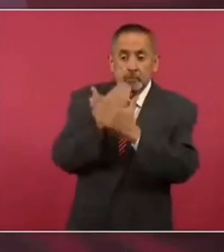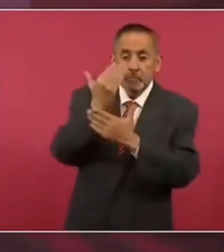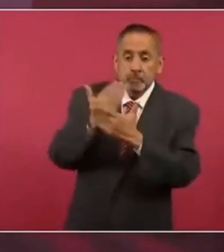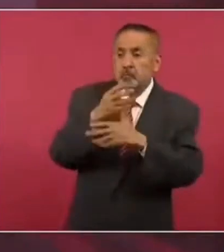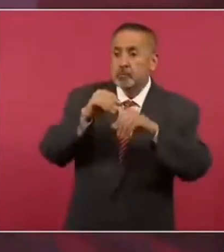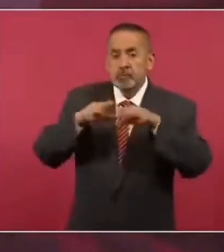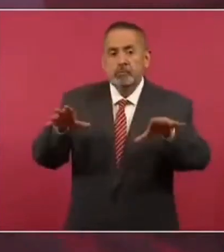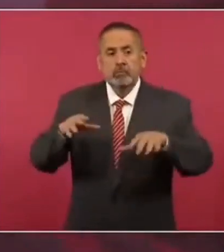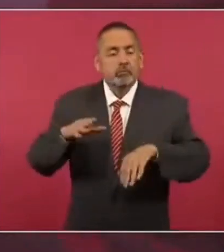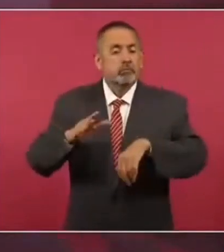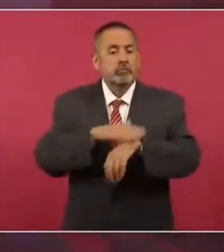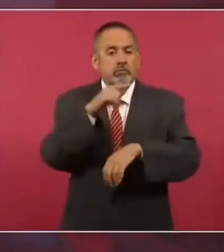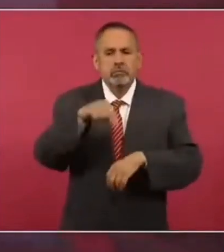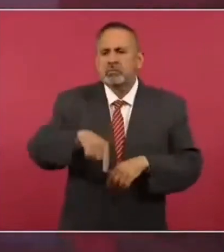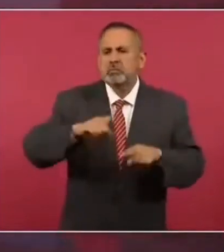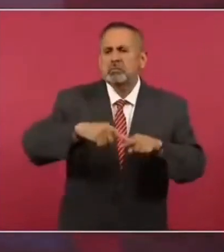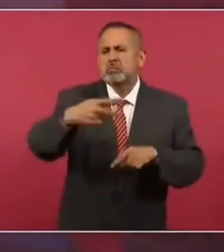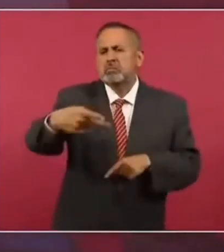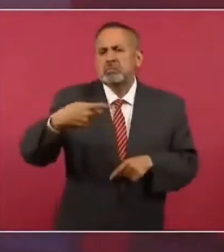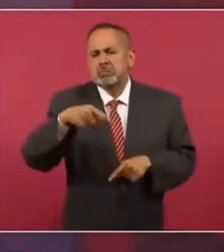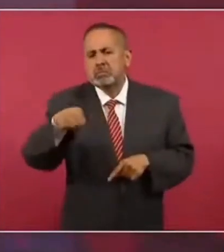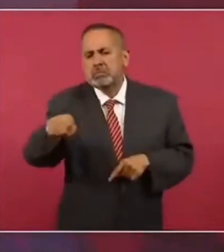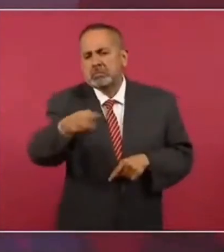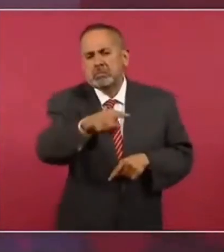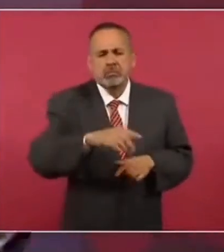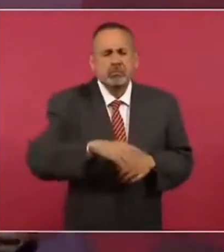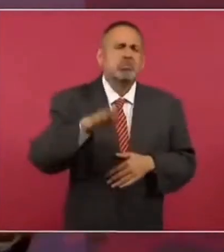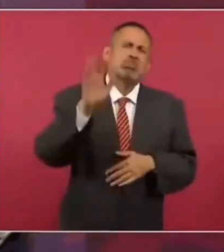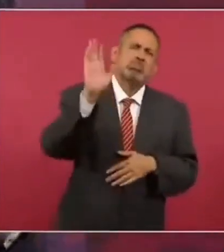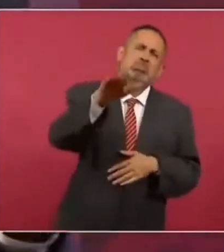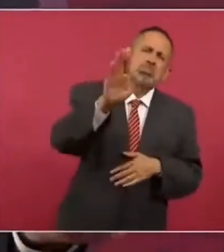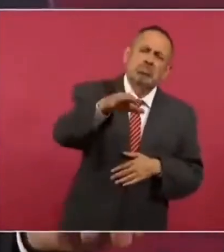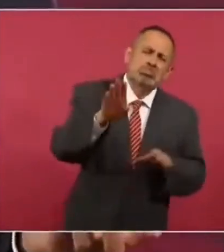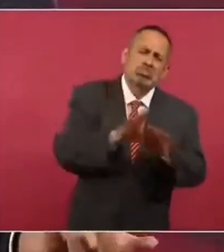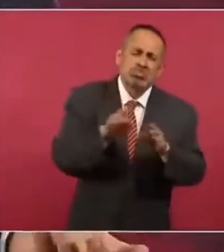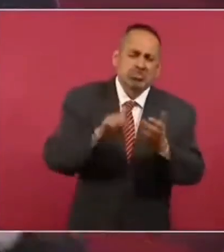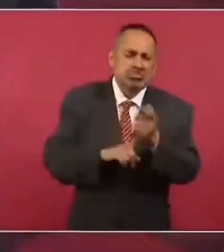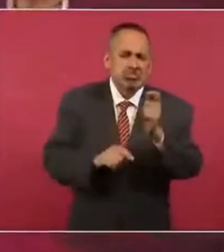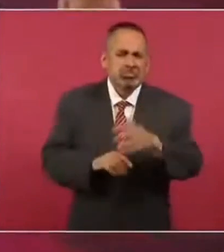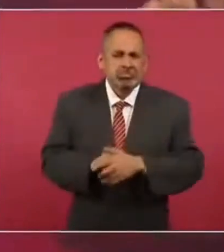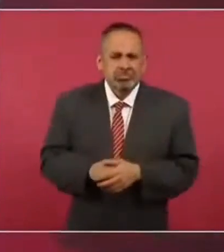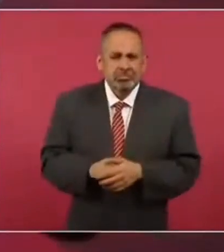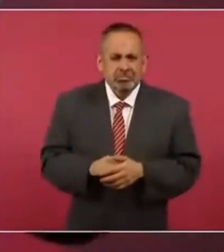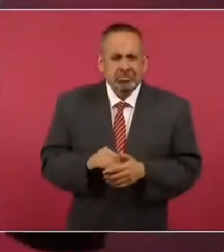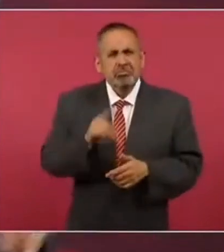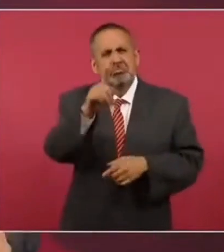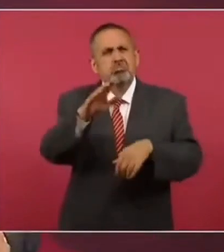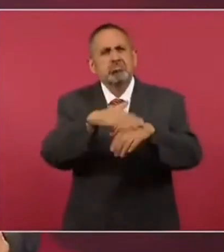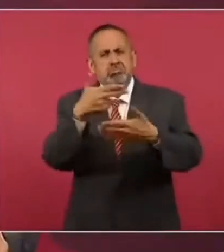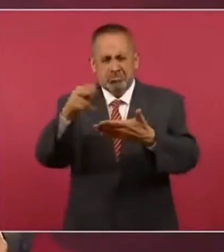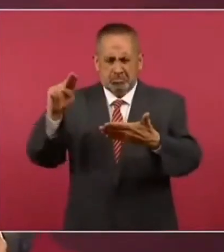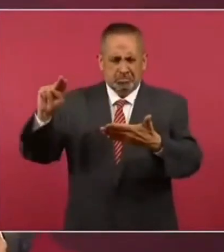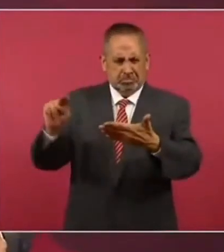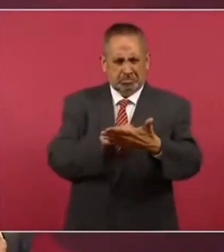Porque aquí alguien me dice, oiga, ¿y por qué firmó